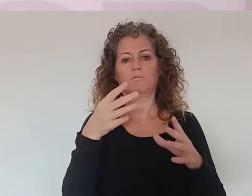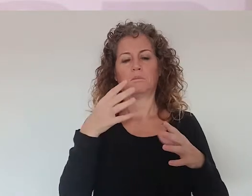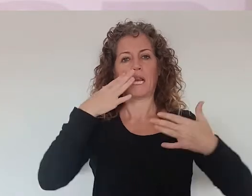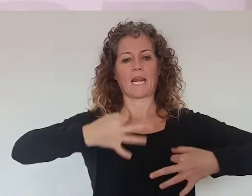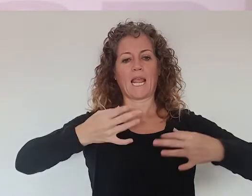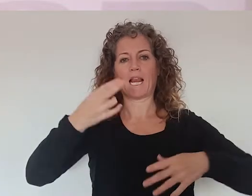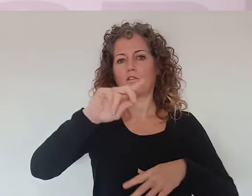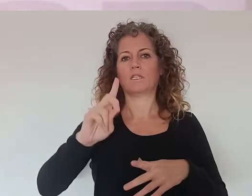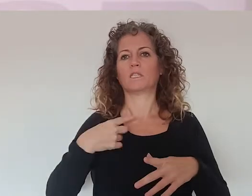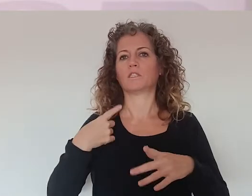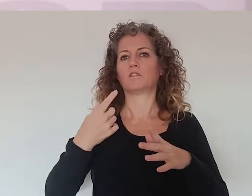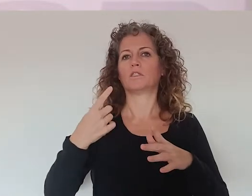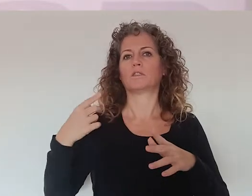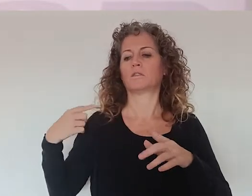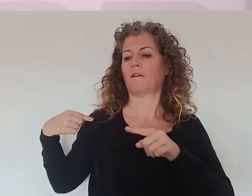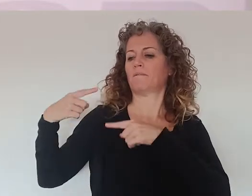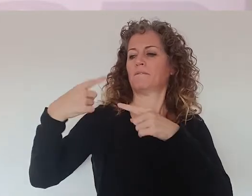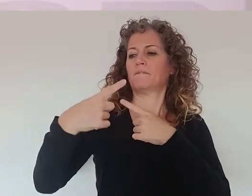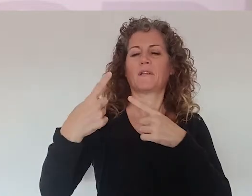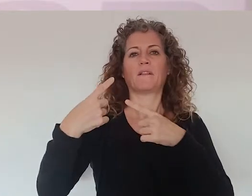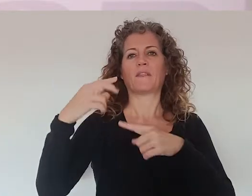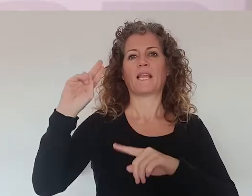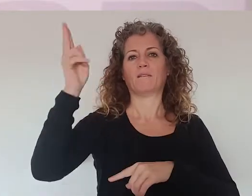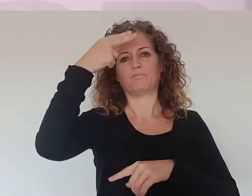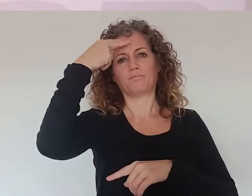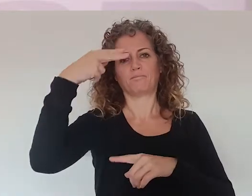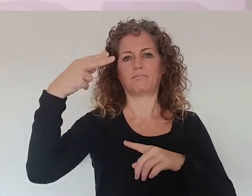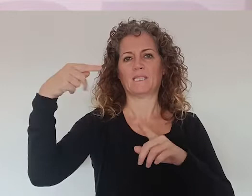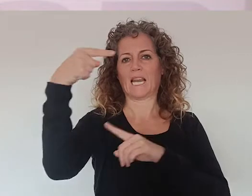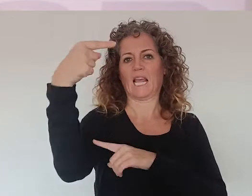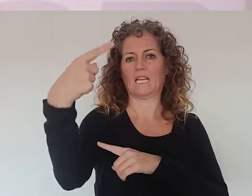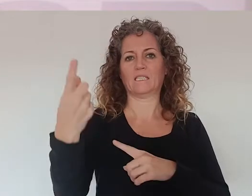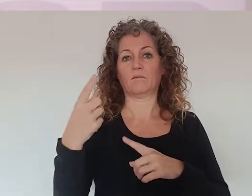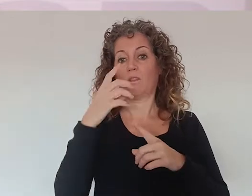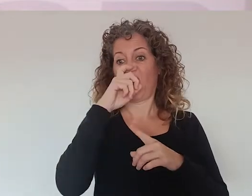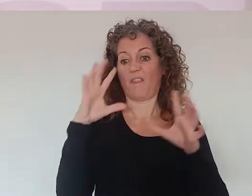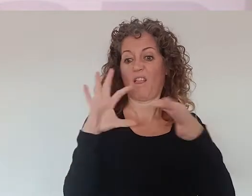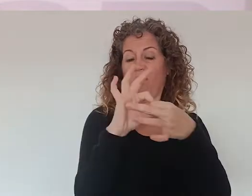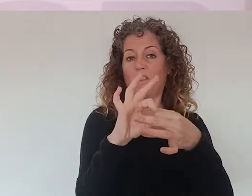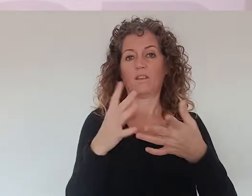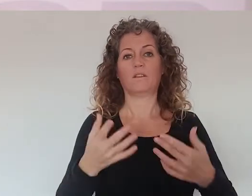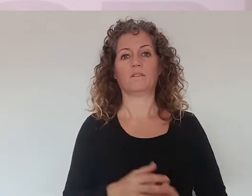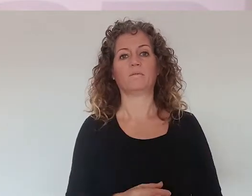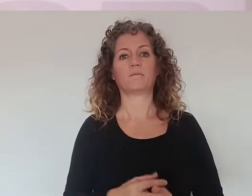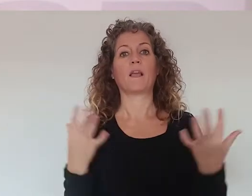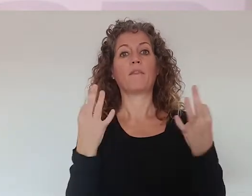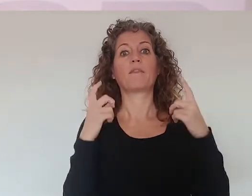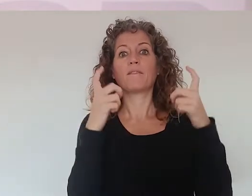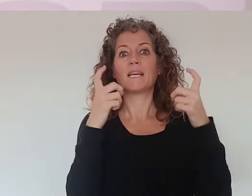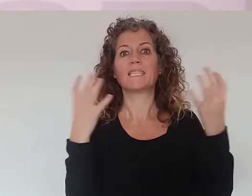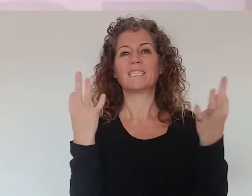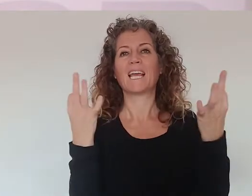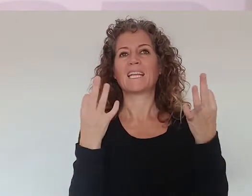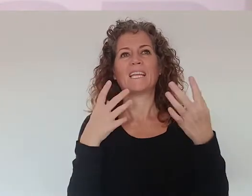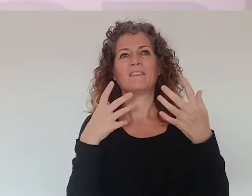siempre es así. Eso forma parte de los prejuicios y los estereotipos ligados a la edad. Y lo que tenemos que intentar,